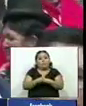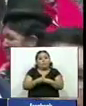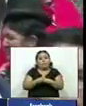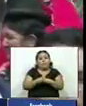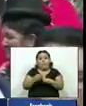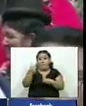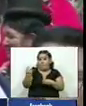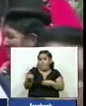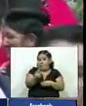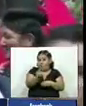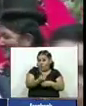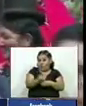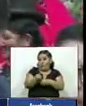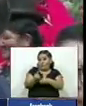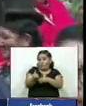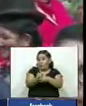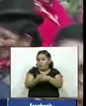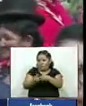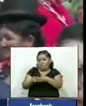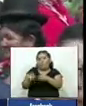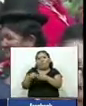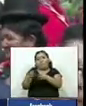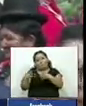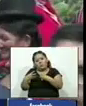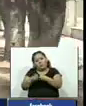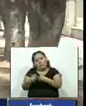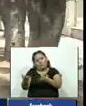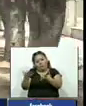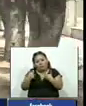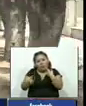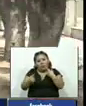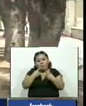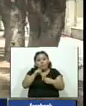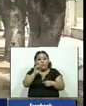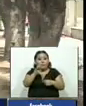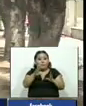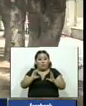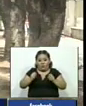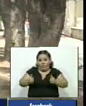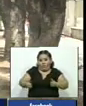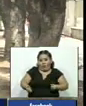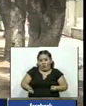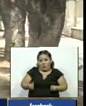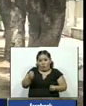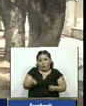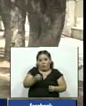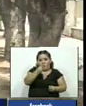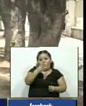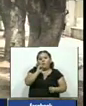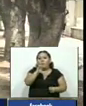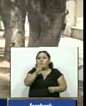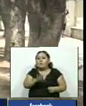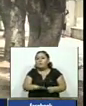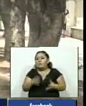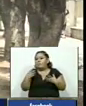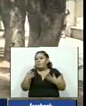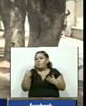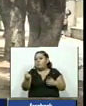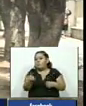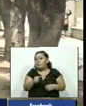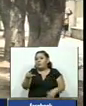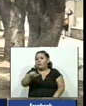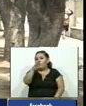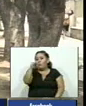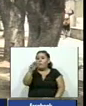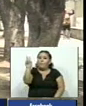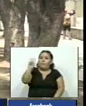movimiento del socialismo también vamos a conversar con ellos el gobierno en transición denunció que al menos un centenar de extranjeros